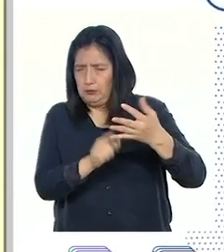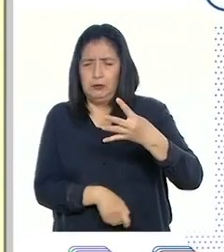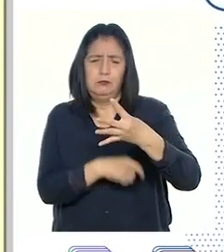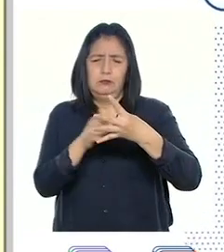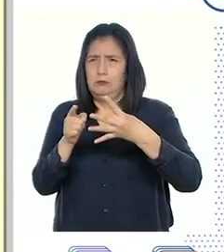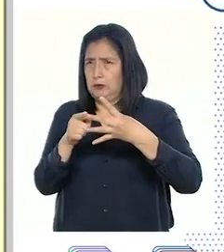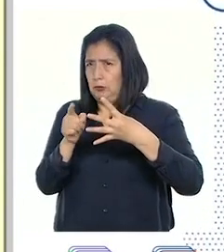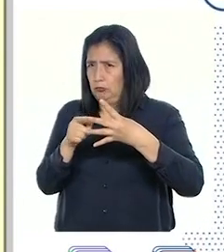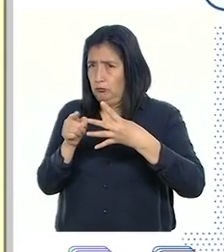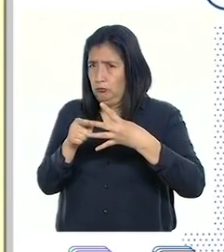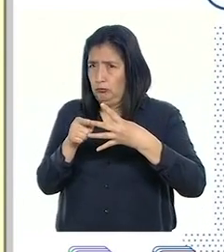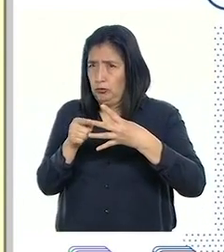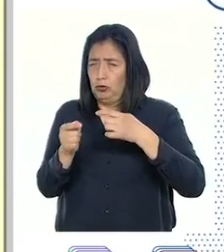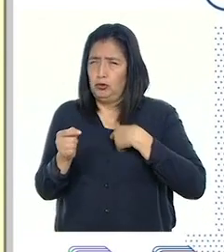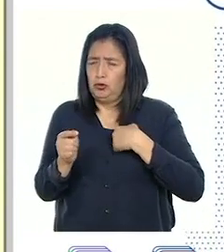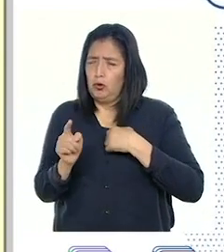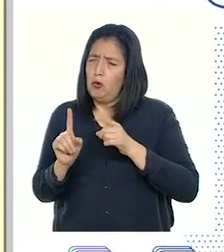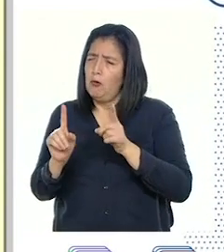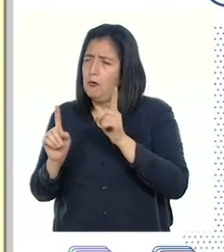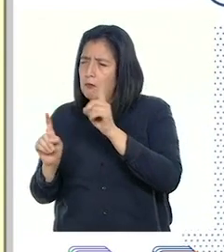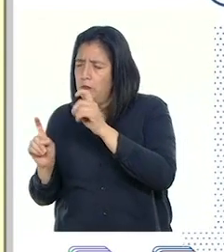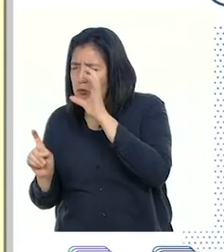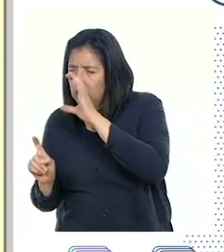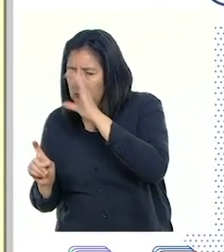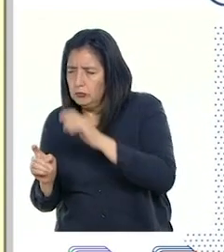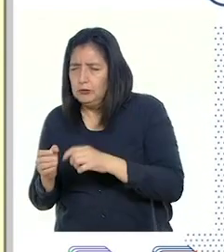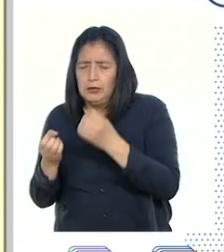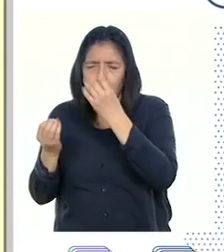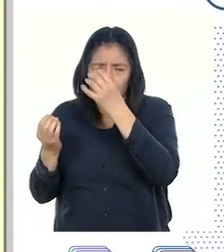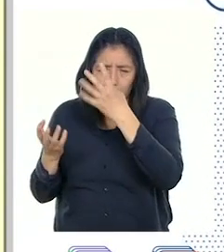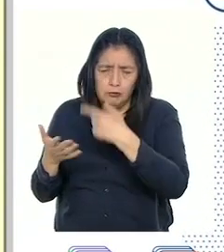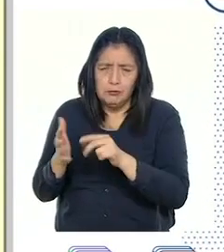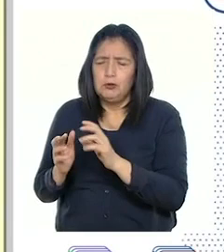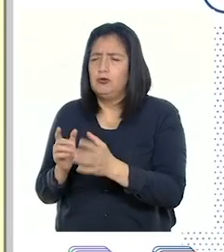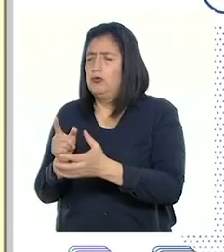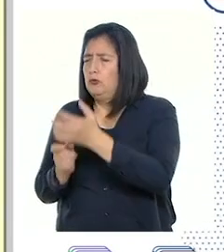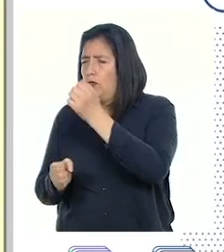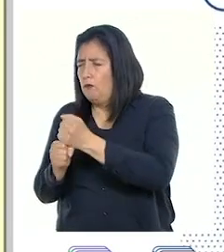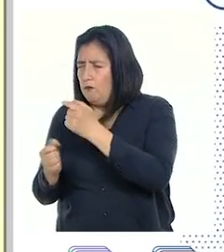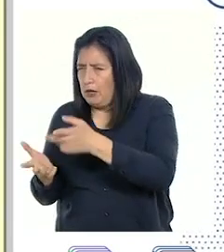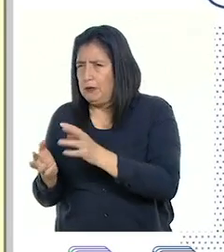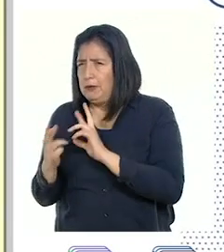Segundo, ¿consulté fuentes confiables para responder las preguntas?